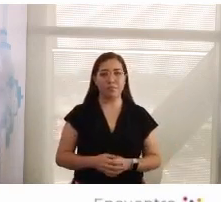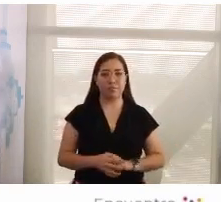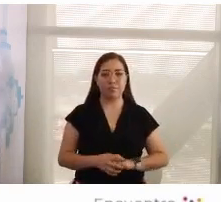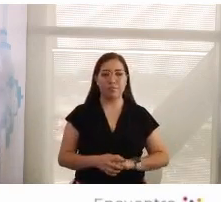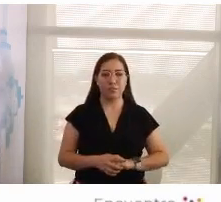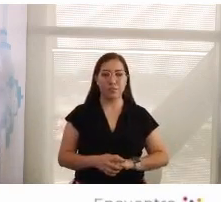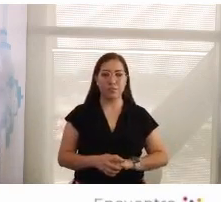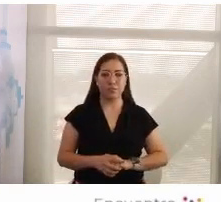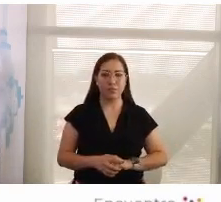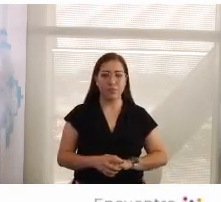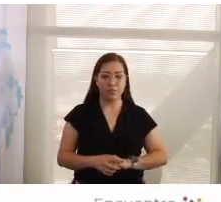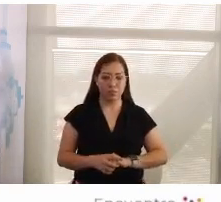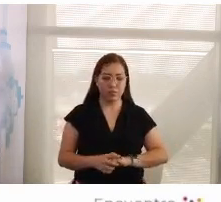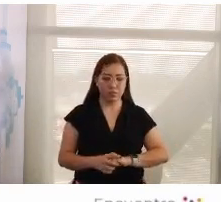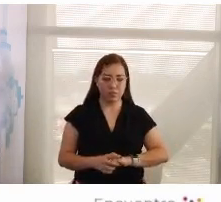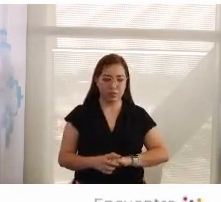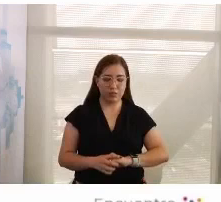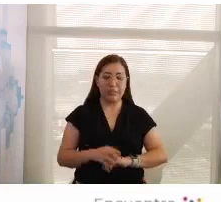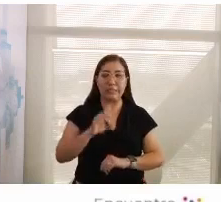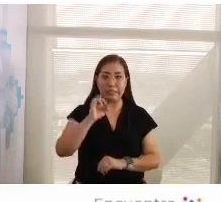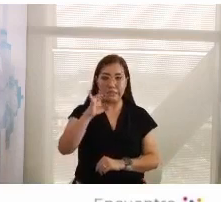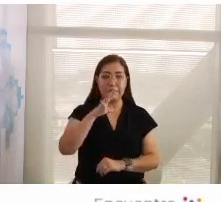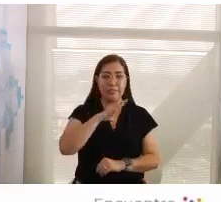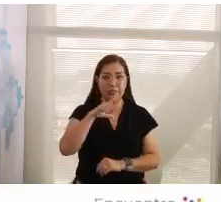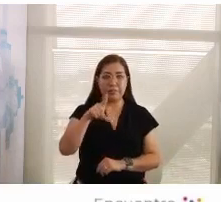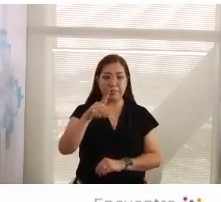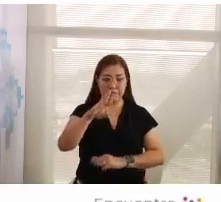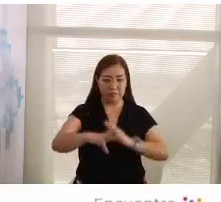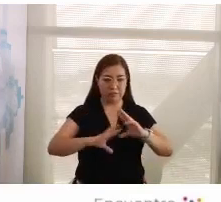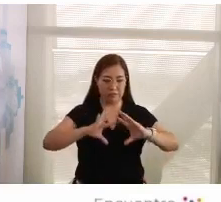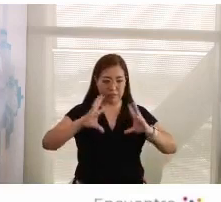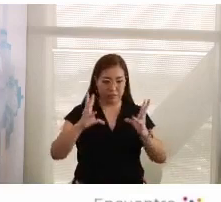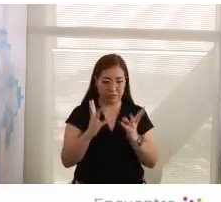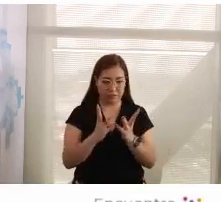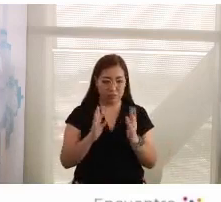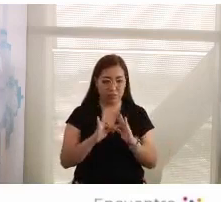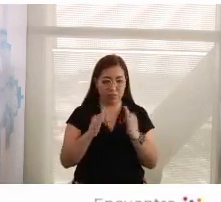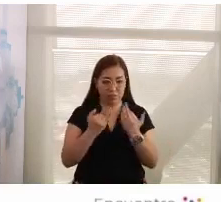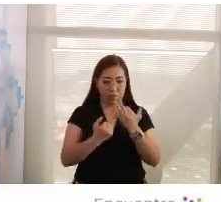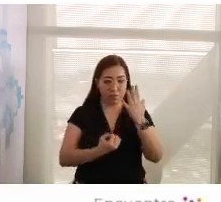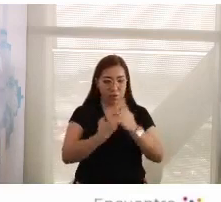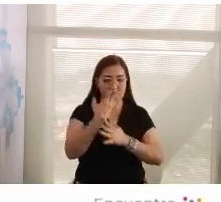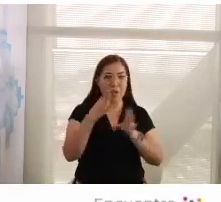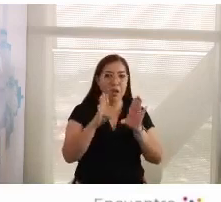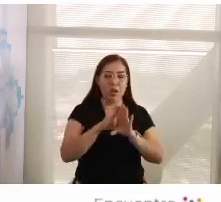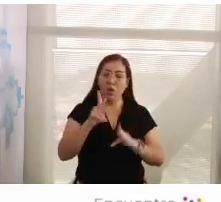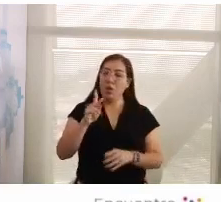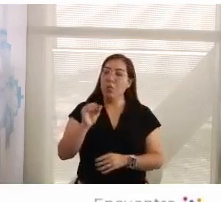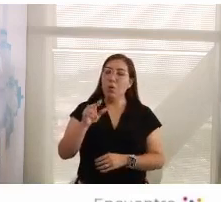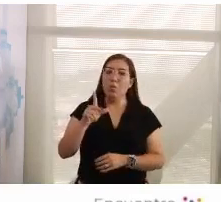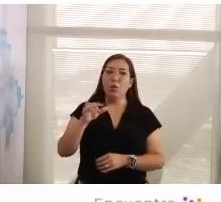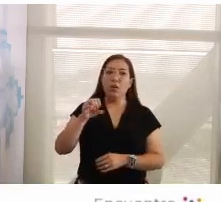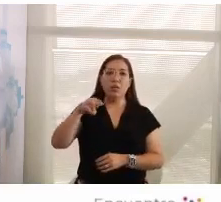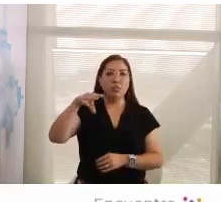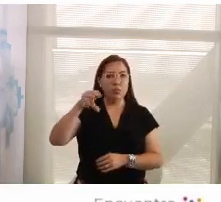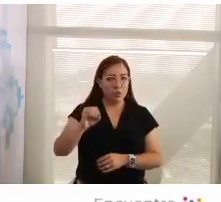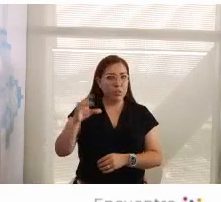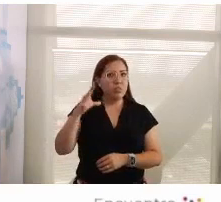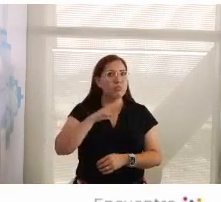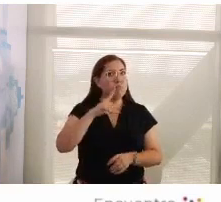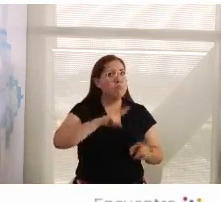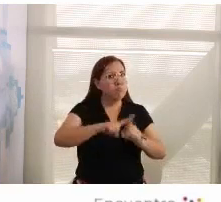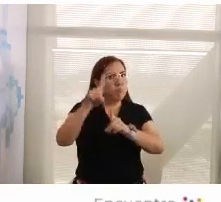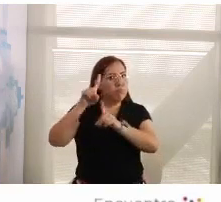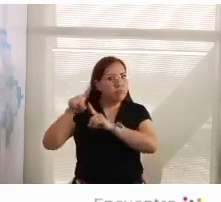cierto libreto del populismo en el mundo. Hay muchas similitudes a veces alucinantes